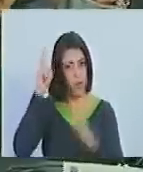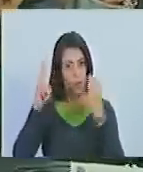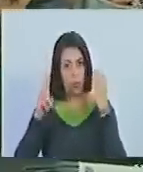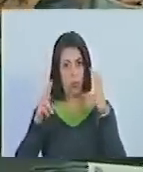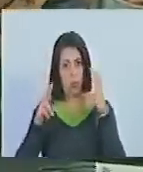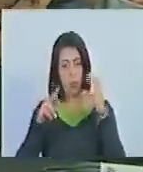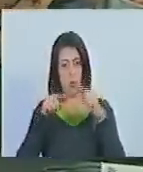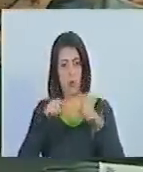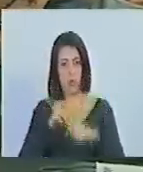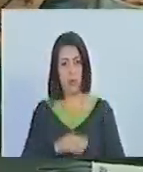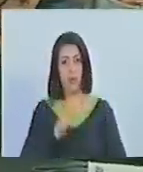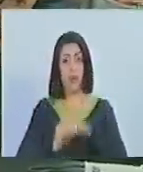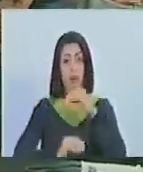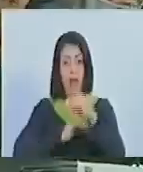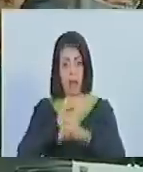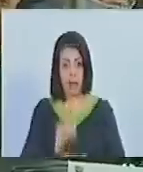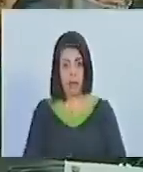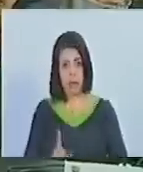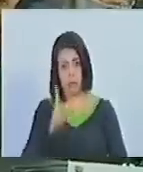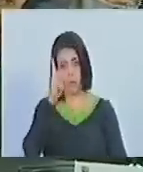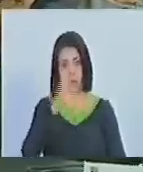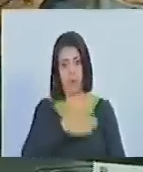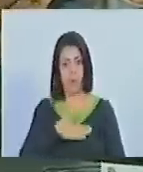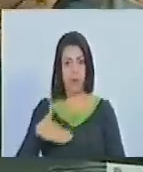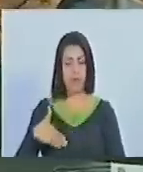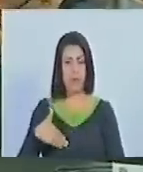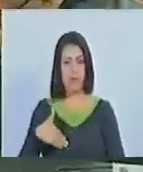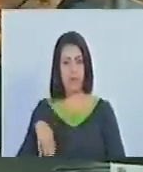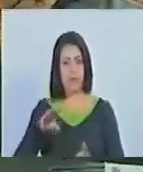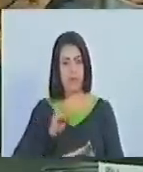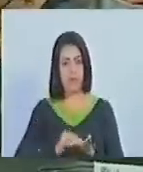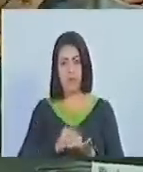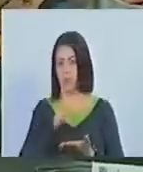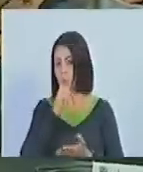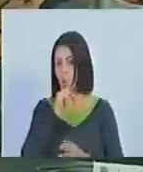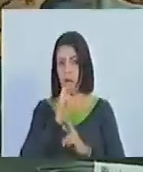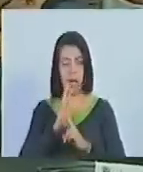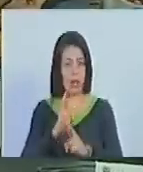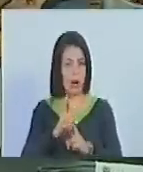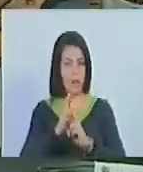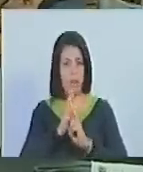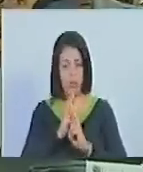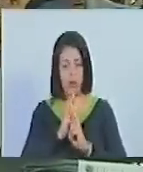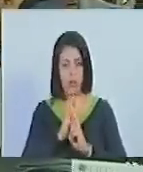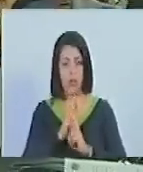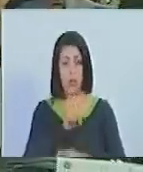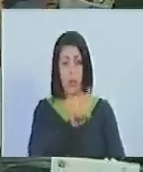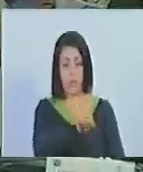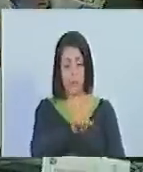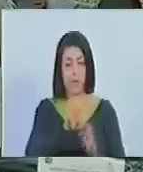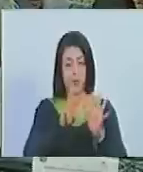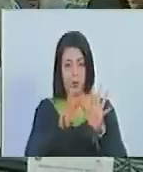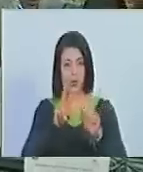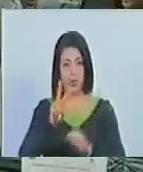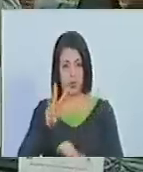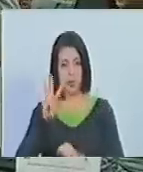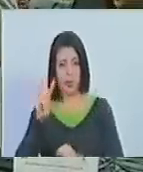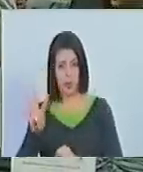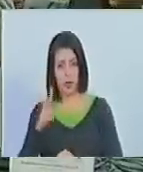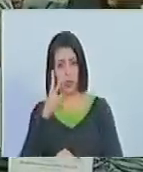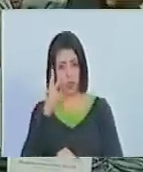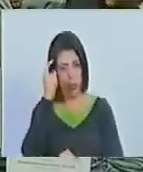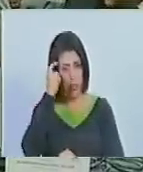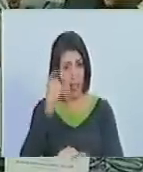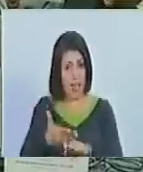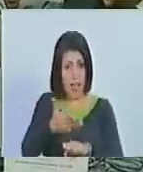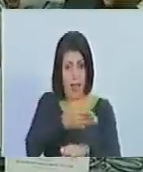hace un primer intento no hay respuesta y es en 1824 por cierto dos días